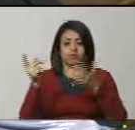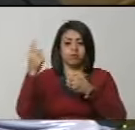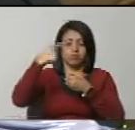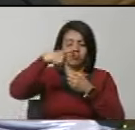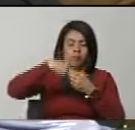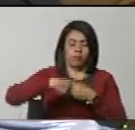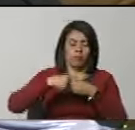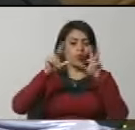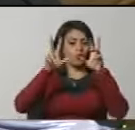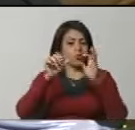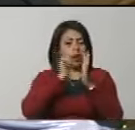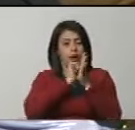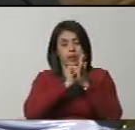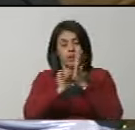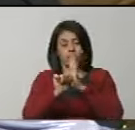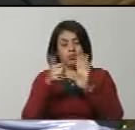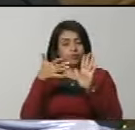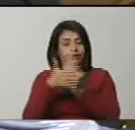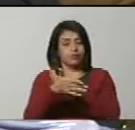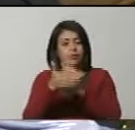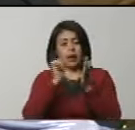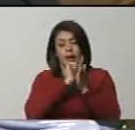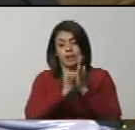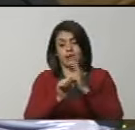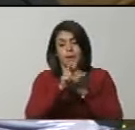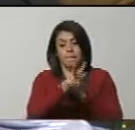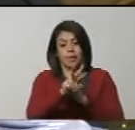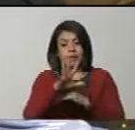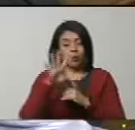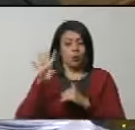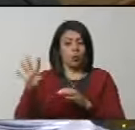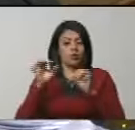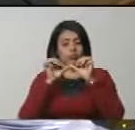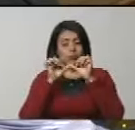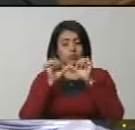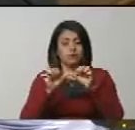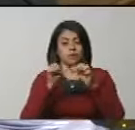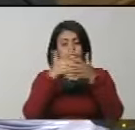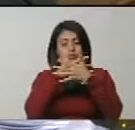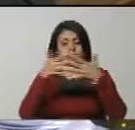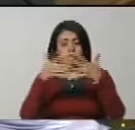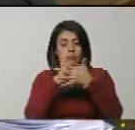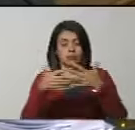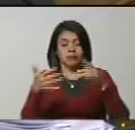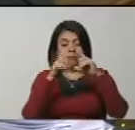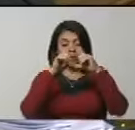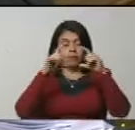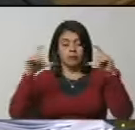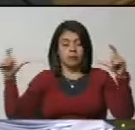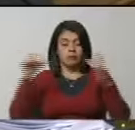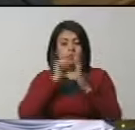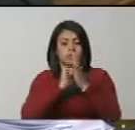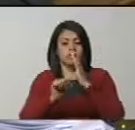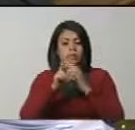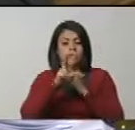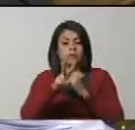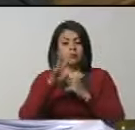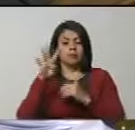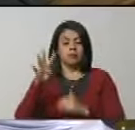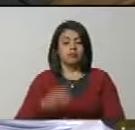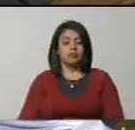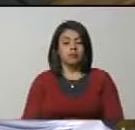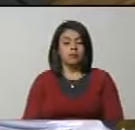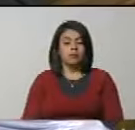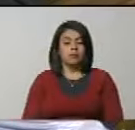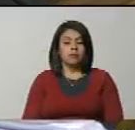incorporación de un nuevo artículo, el cual pasa a ser el artículo 24, quedando redactado en los siguientes términos. Artículo 24.